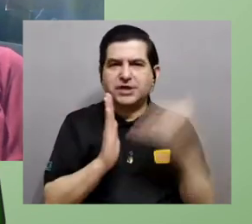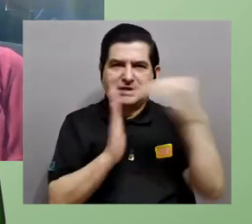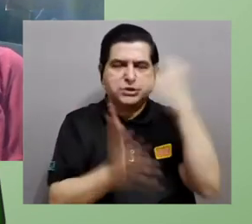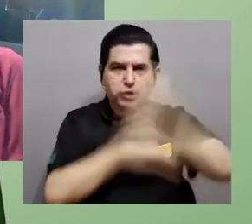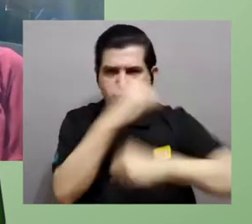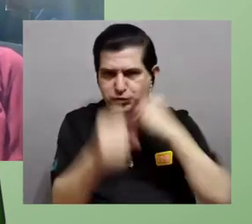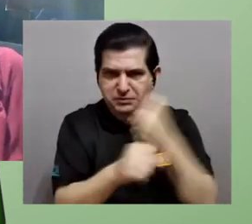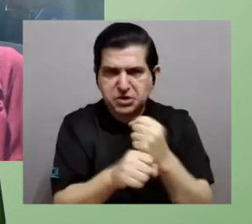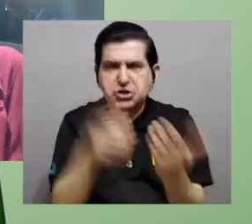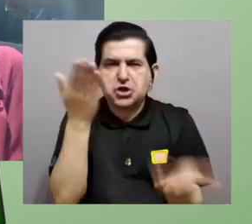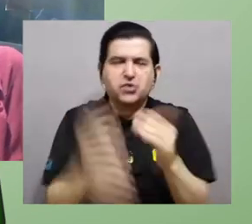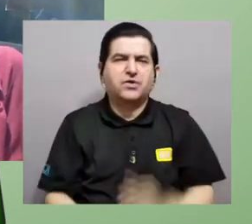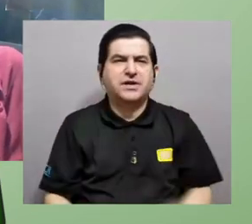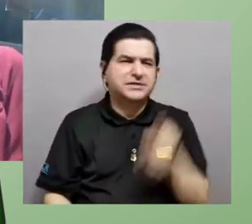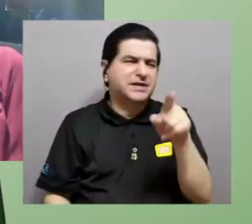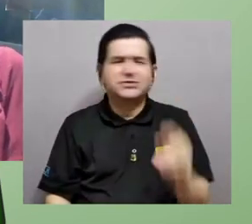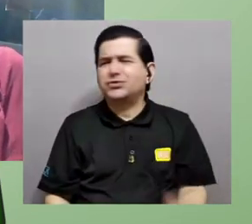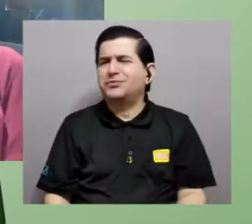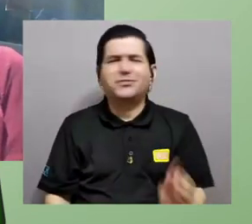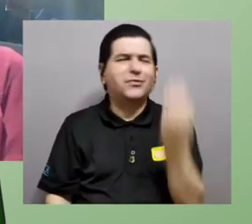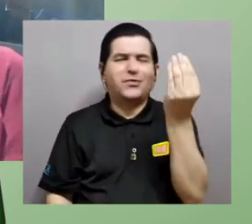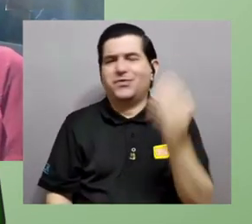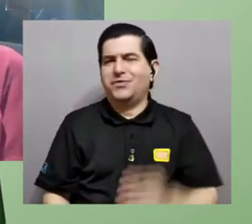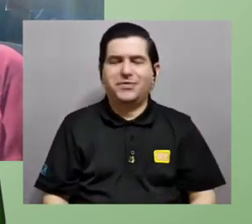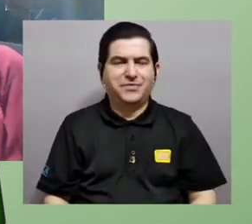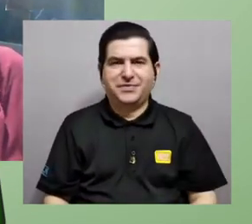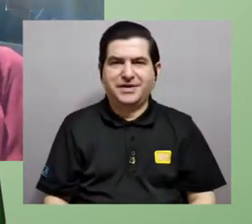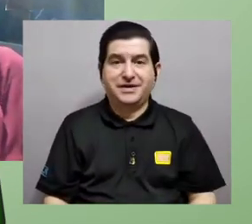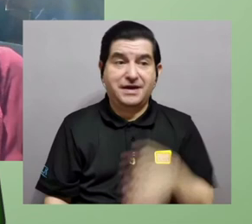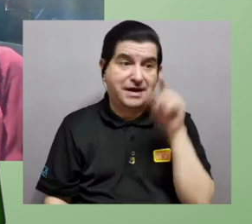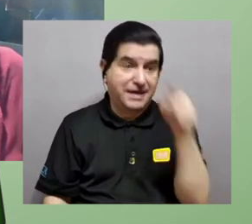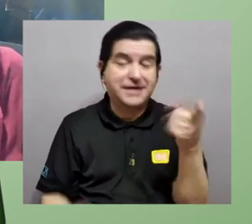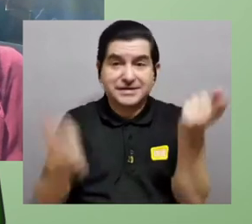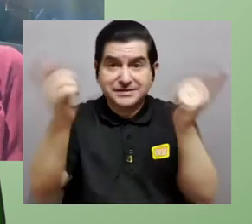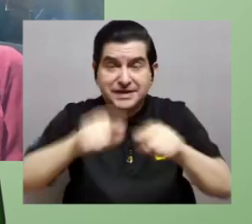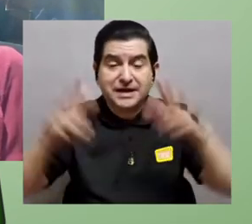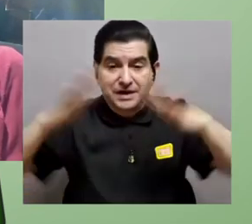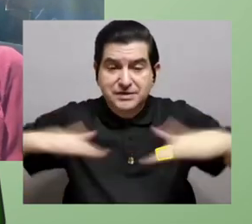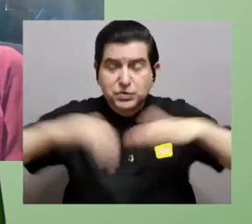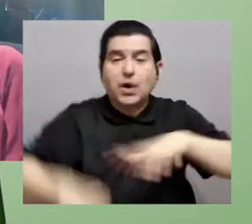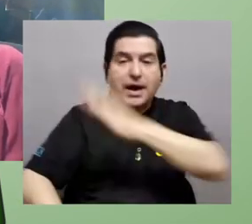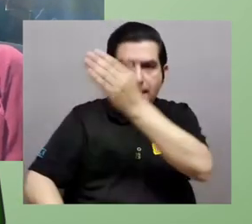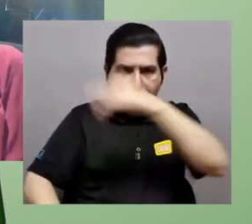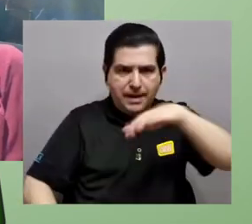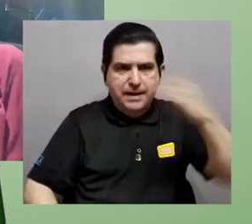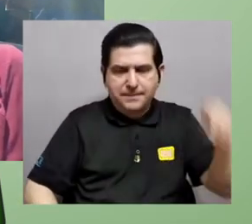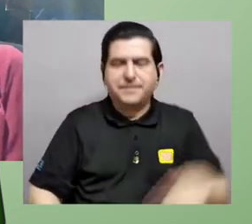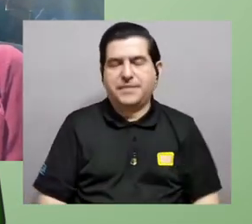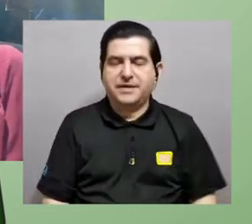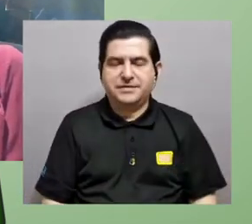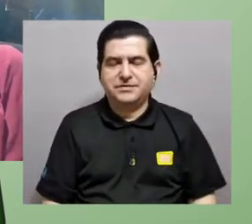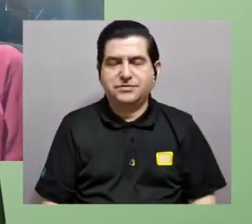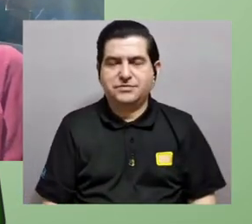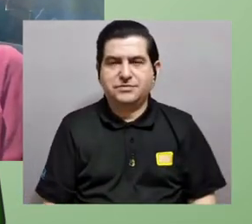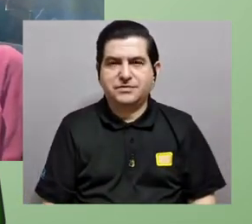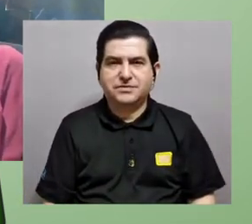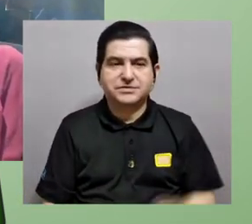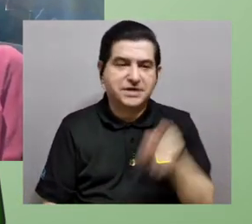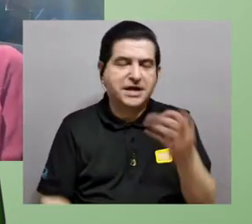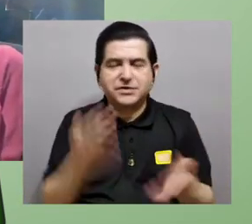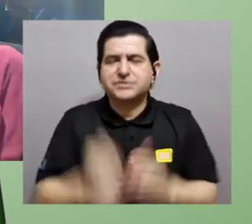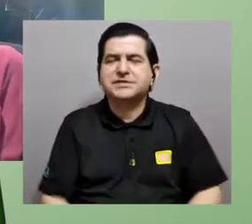200 millones de años es relativamente joven es mesozoico y esos eran ambientes marinos principalmente